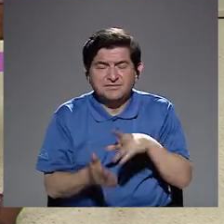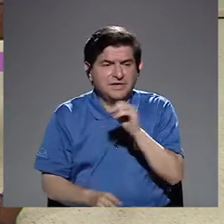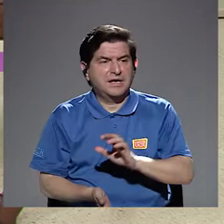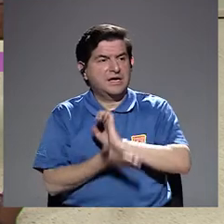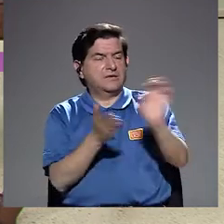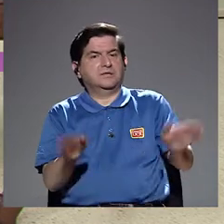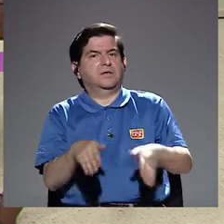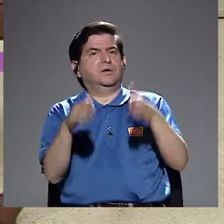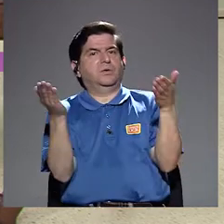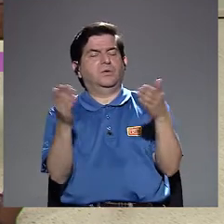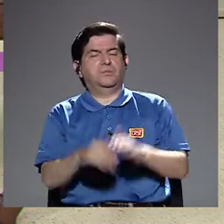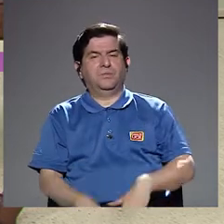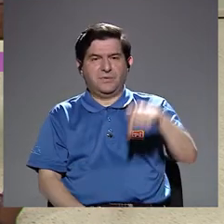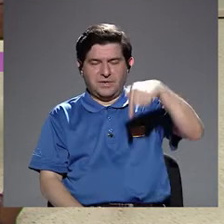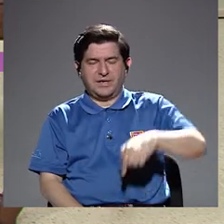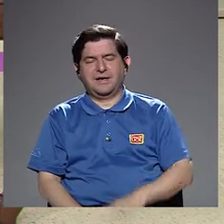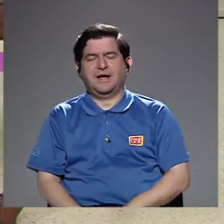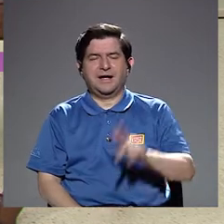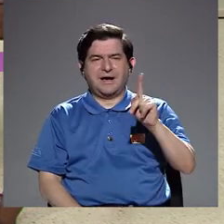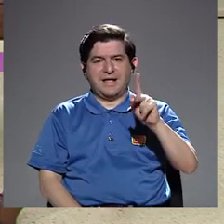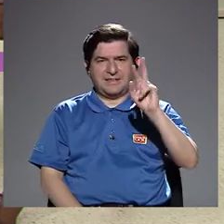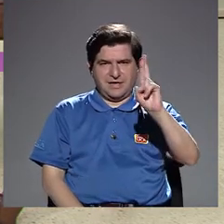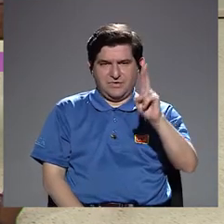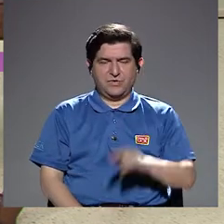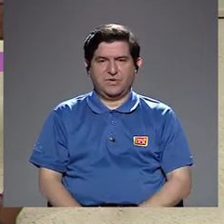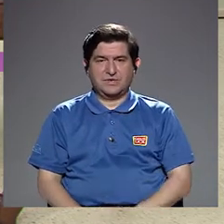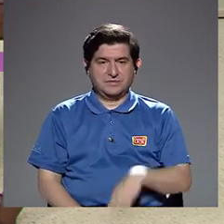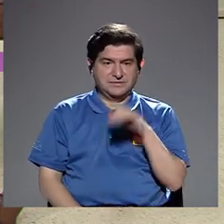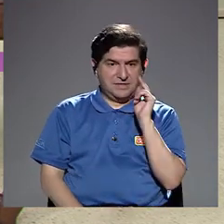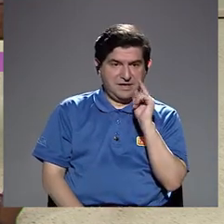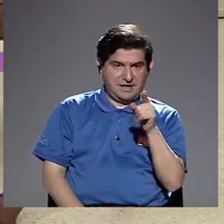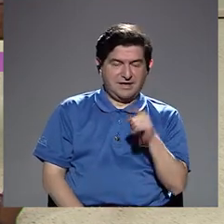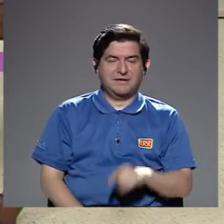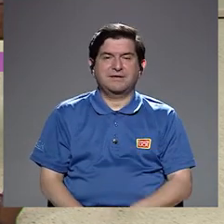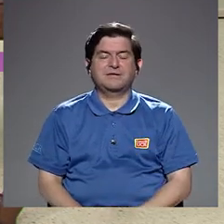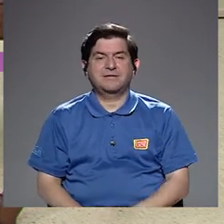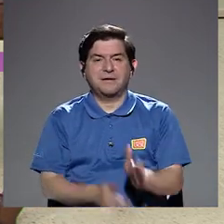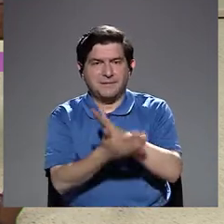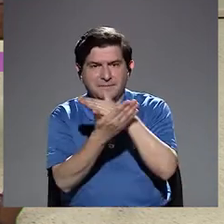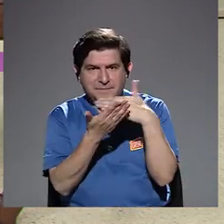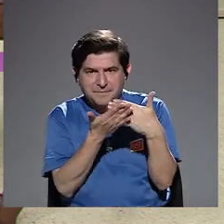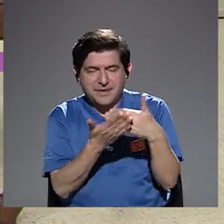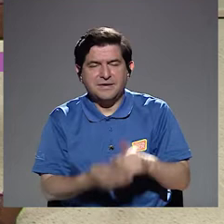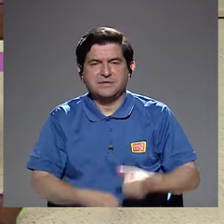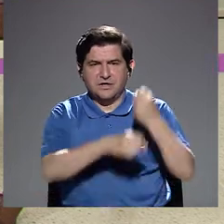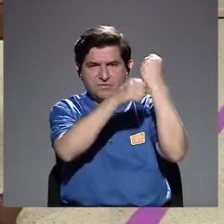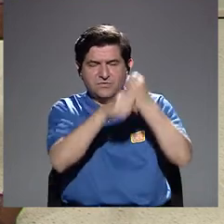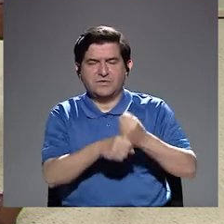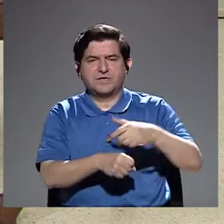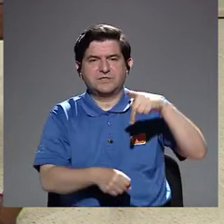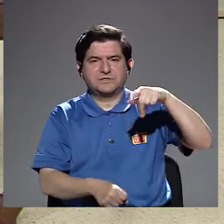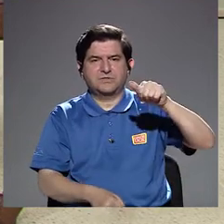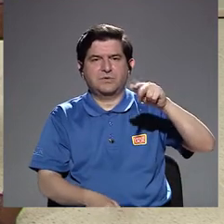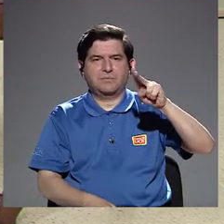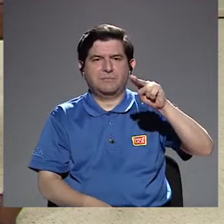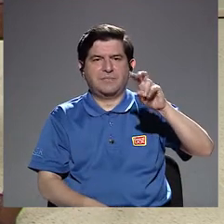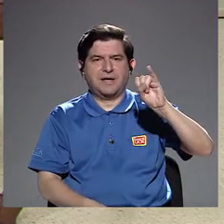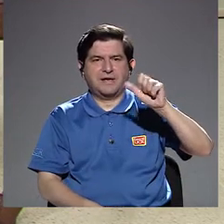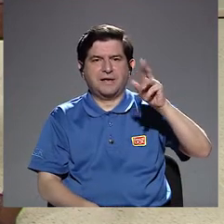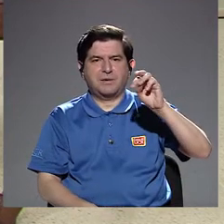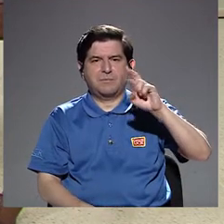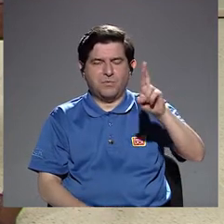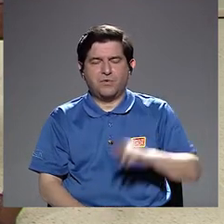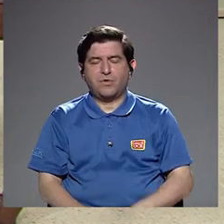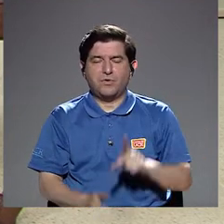y cómo evitarlas. Está con nosotros la señora Katia Rojas, que es, ella es parte de la Fundación Pan y Amor, coordinadora